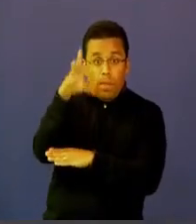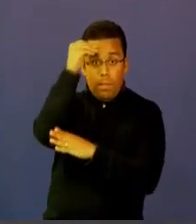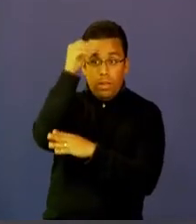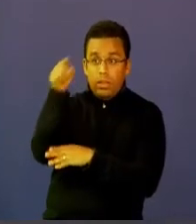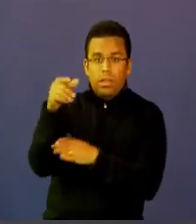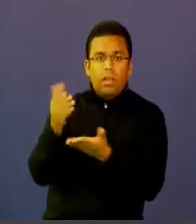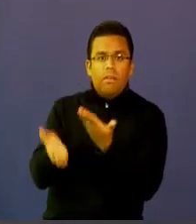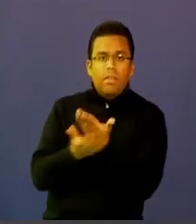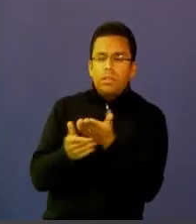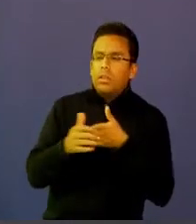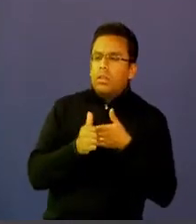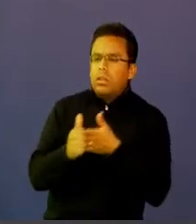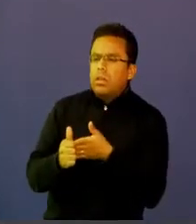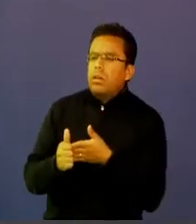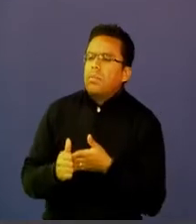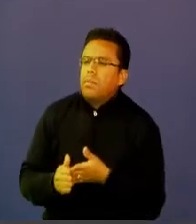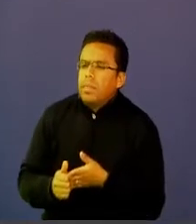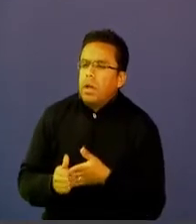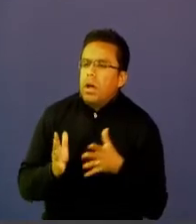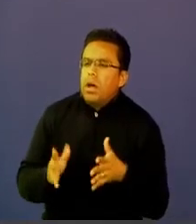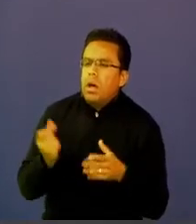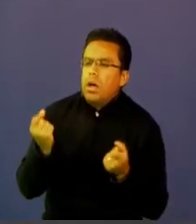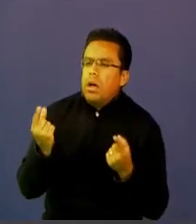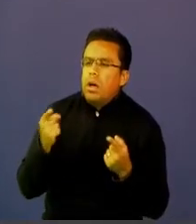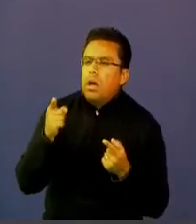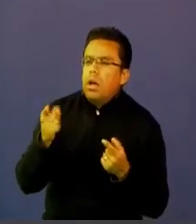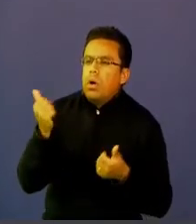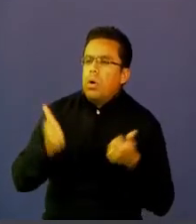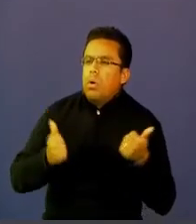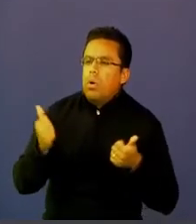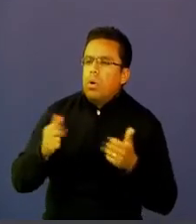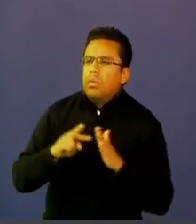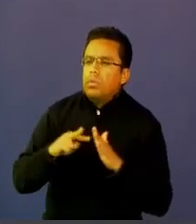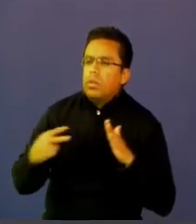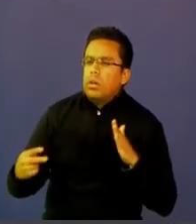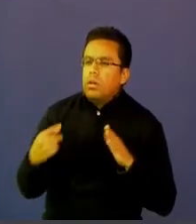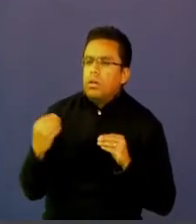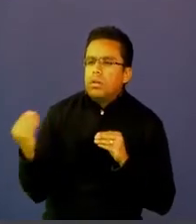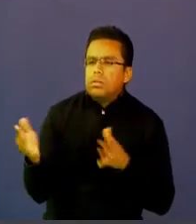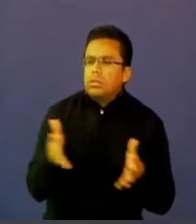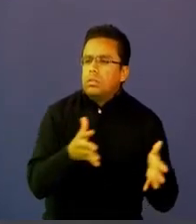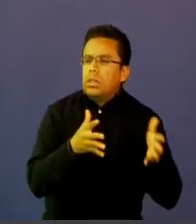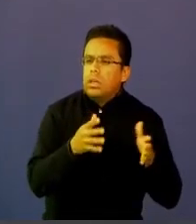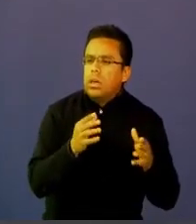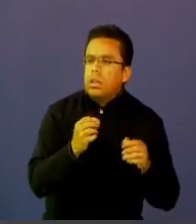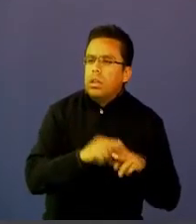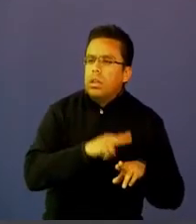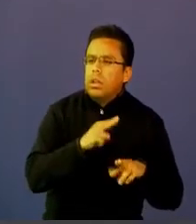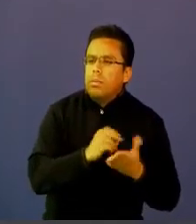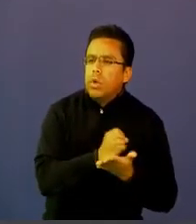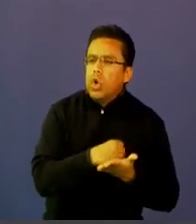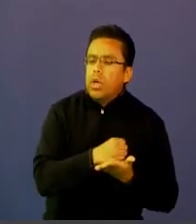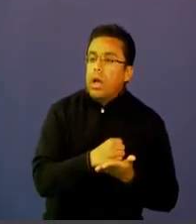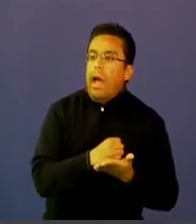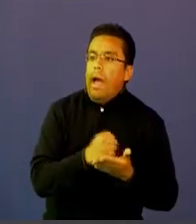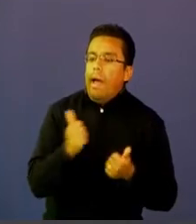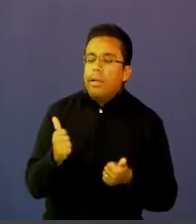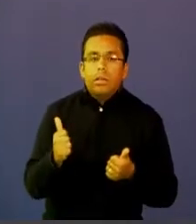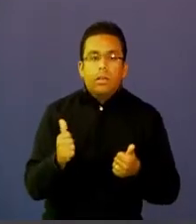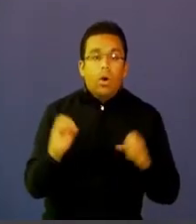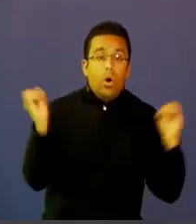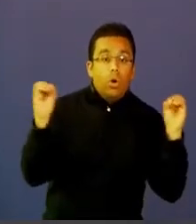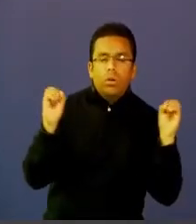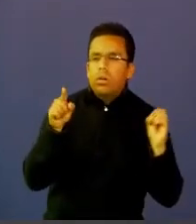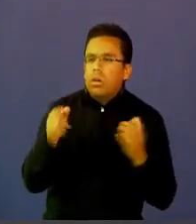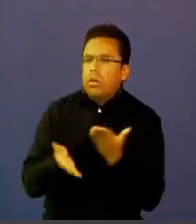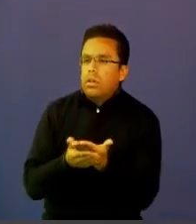guía de cómo usar tecnología para la enseñanza de las naturales de cómo usar las TIC para la enseñanza de la matemática ¿por qué? porque hoy en día